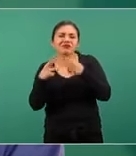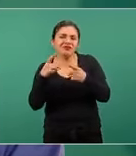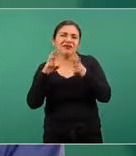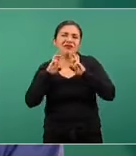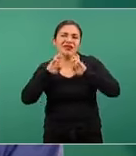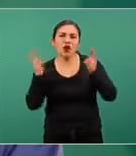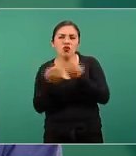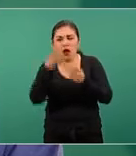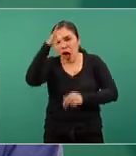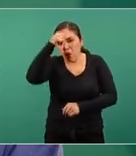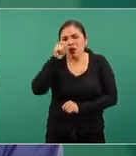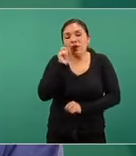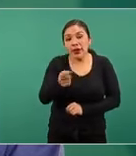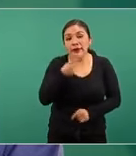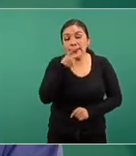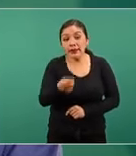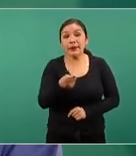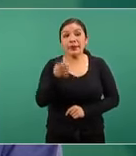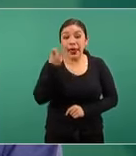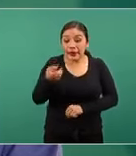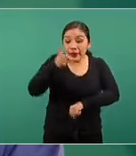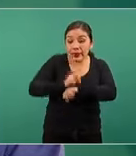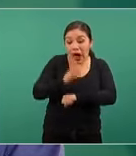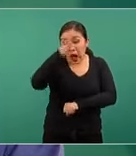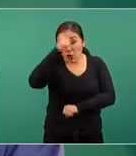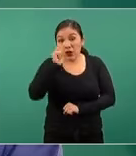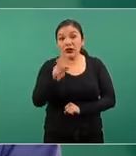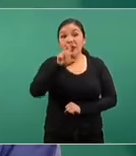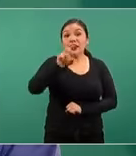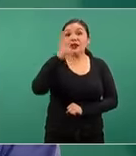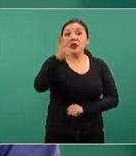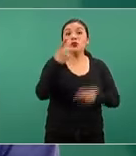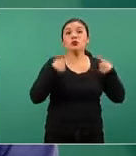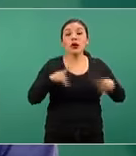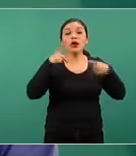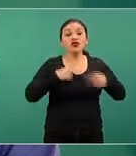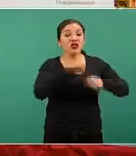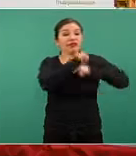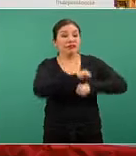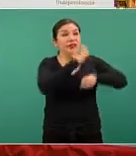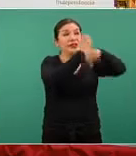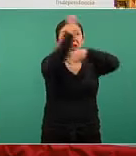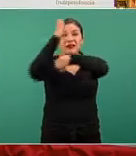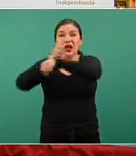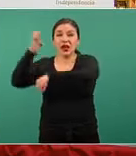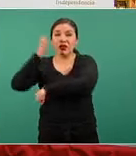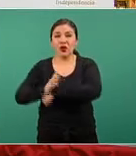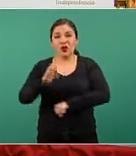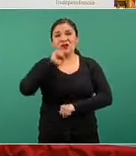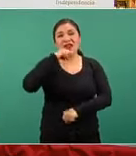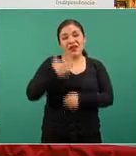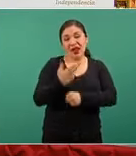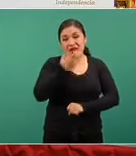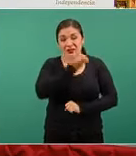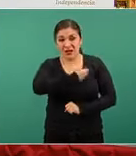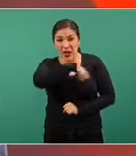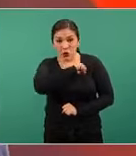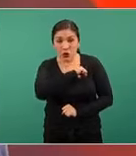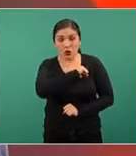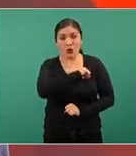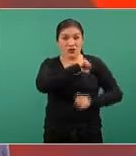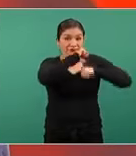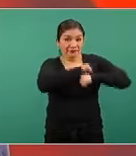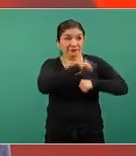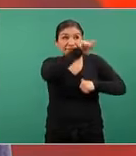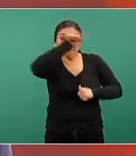momento se acordó que las 32 personas titulares de las Secretarías de Salud de los estados o de las